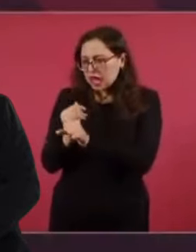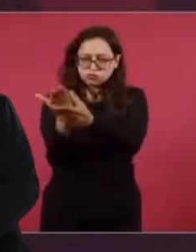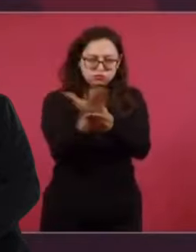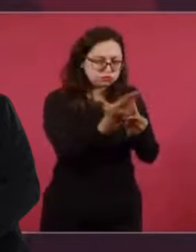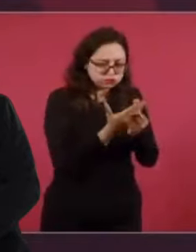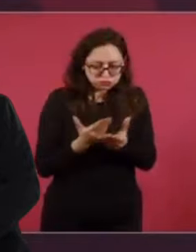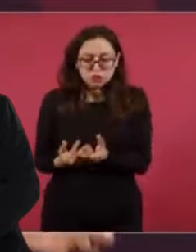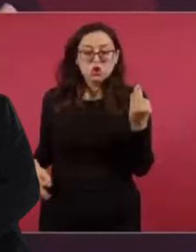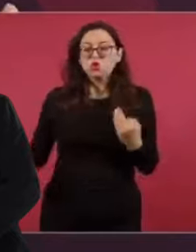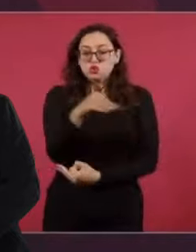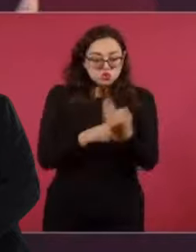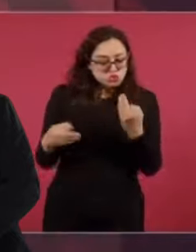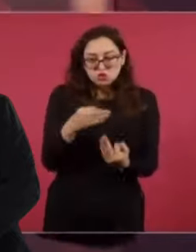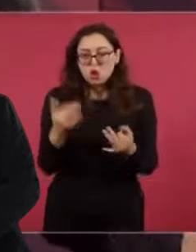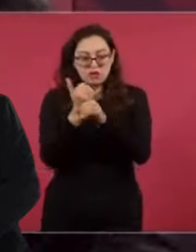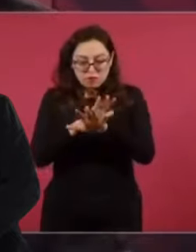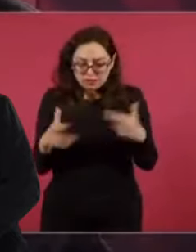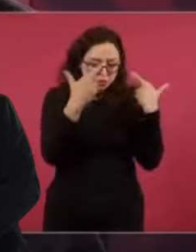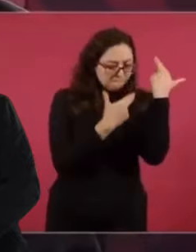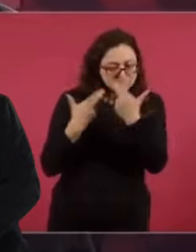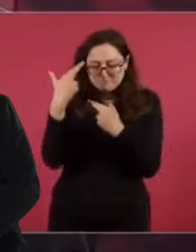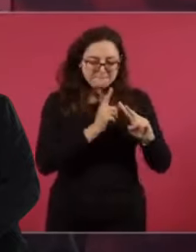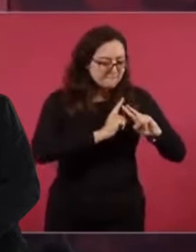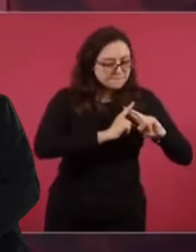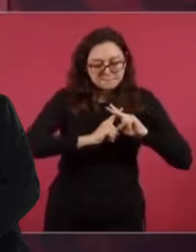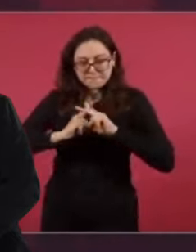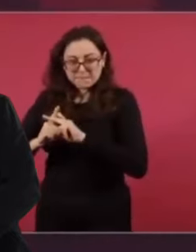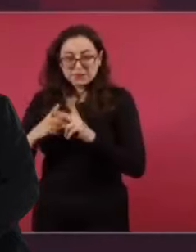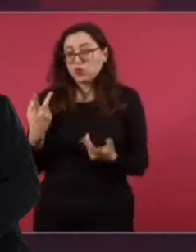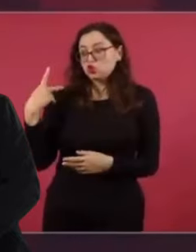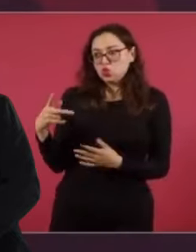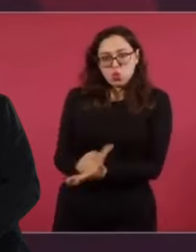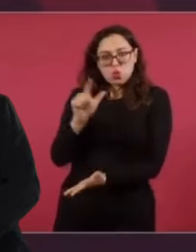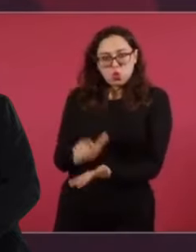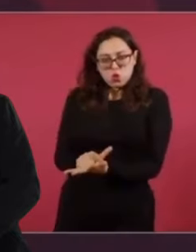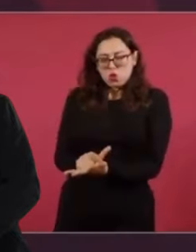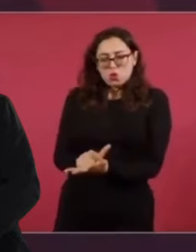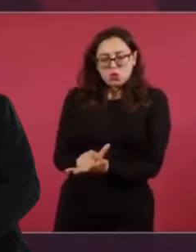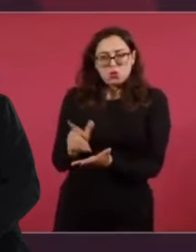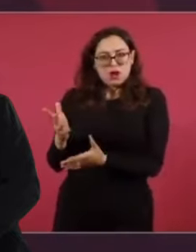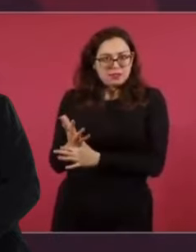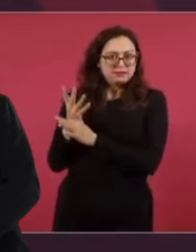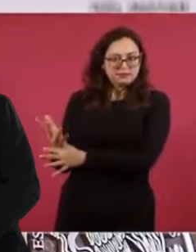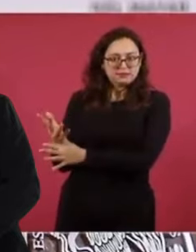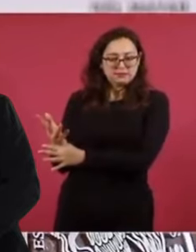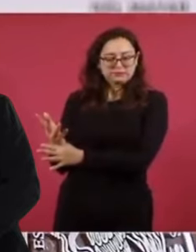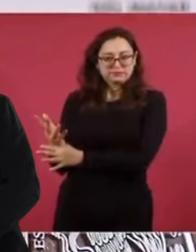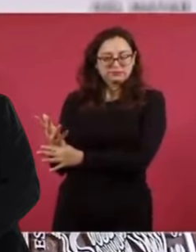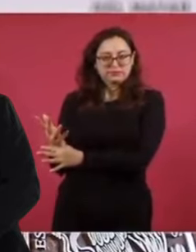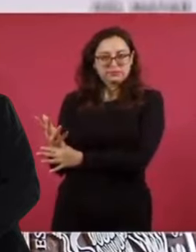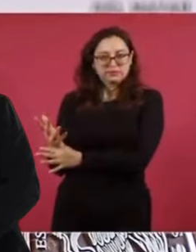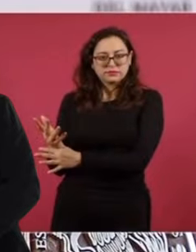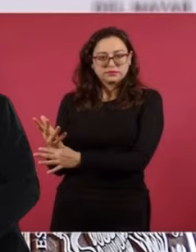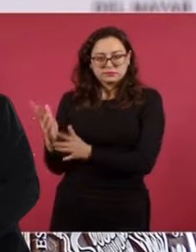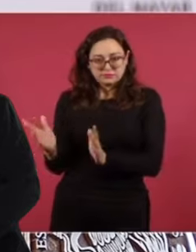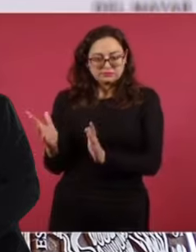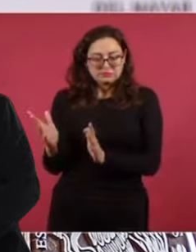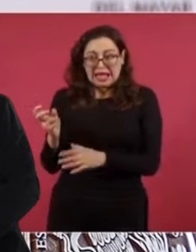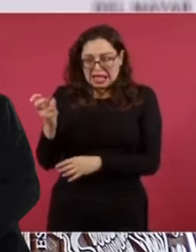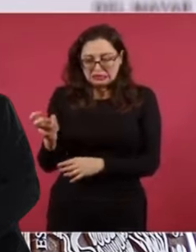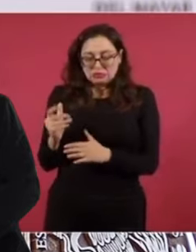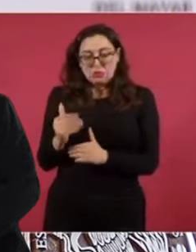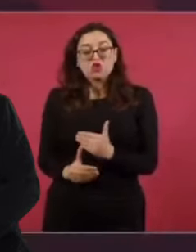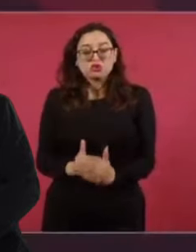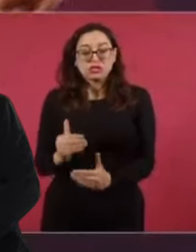escuchar a todos, recopilar todas las actas, porque así está establecido en su marco legal